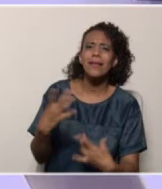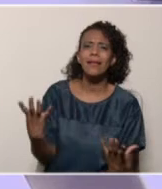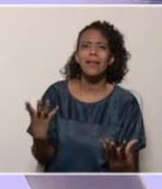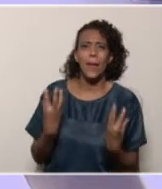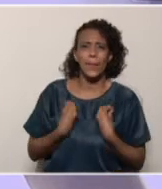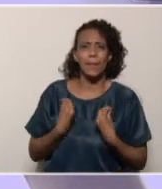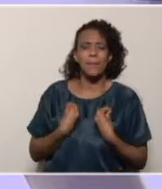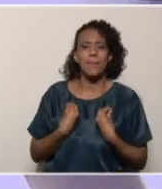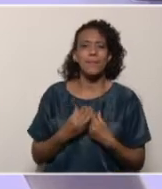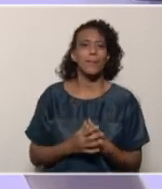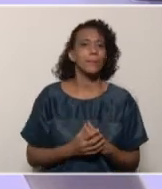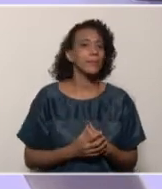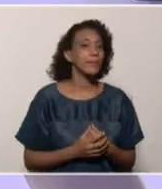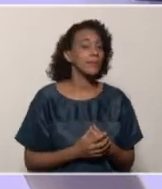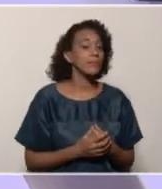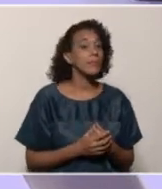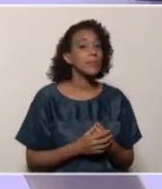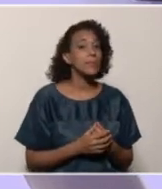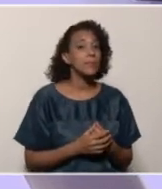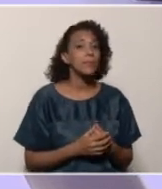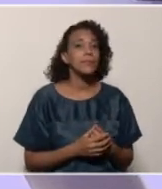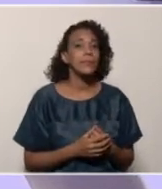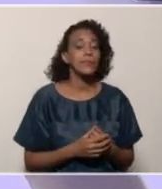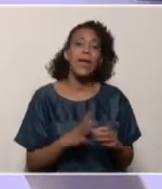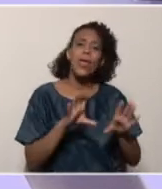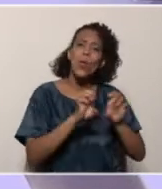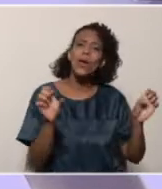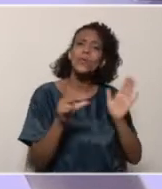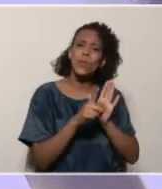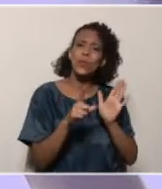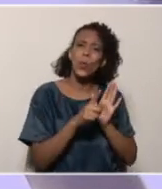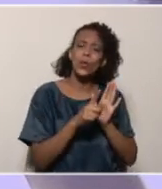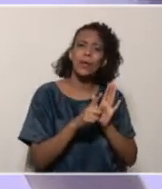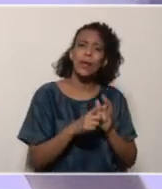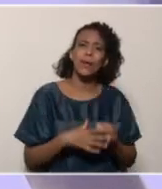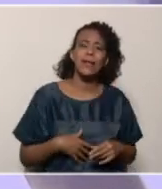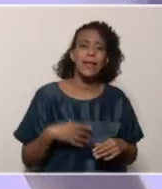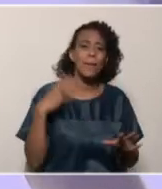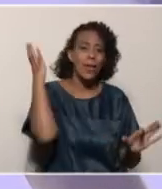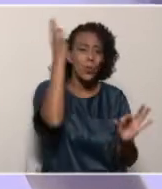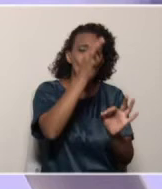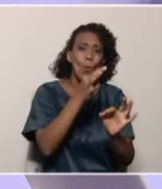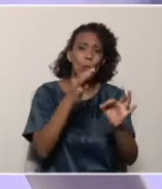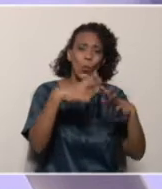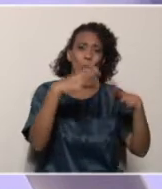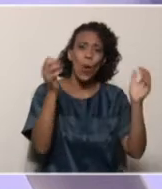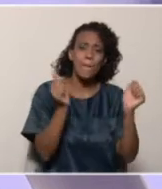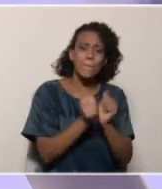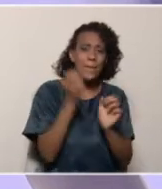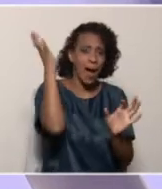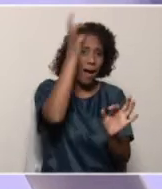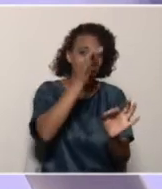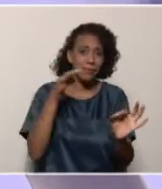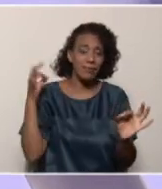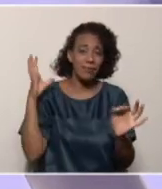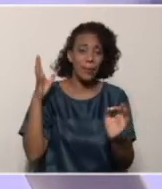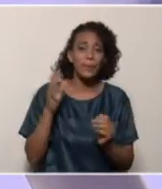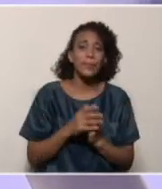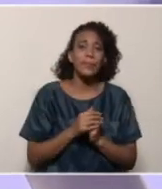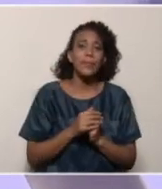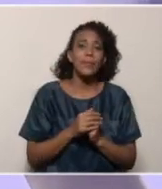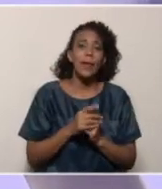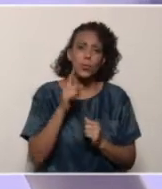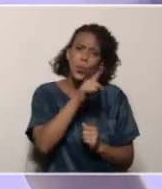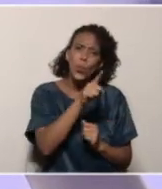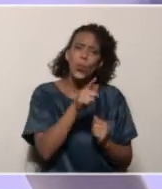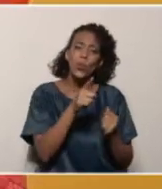por los estudiantes de educación media del Estado Nueva Esparta, quienes hicieron una actividad sociocomunitaria en